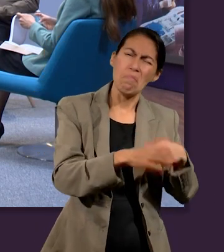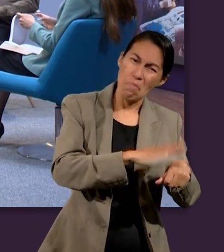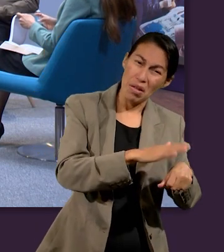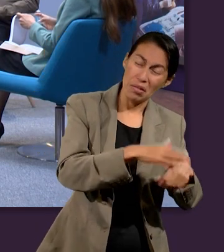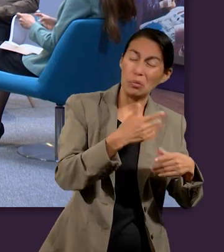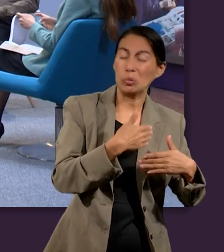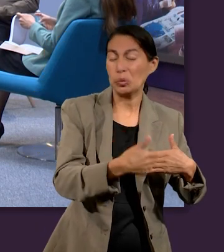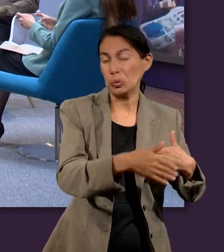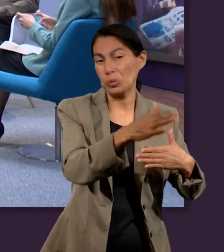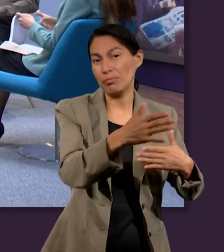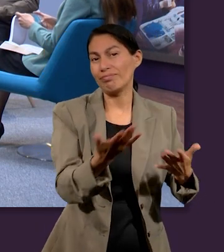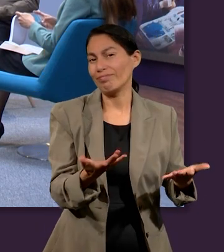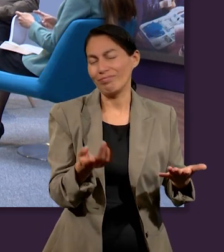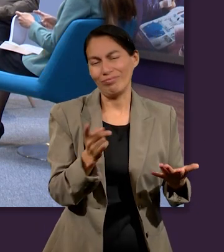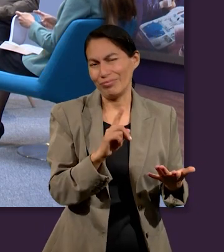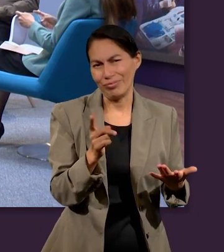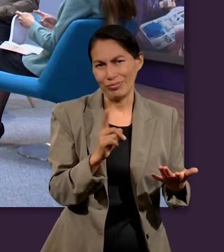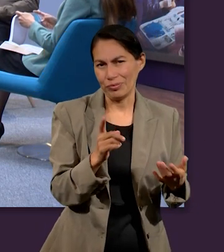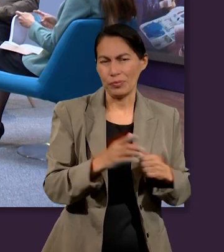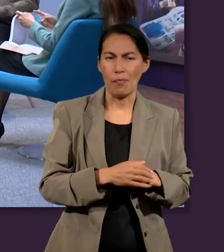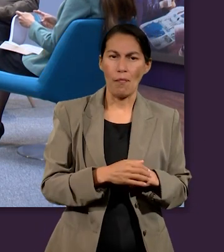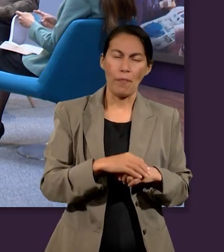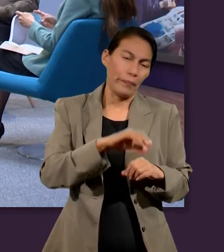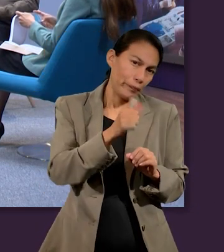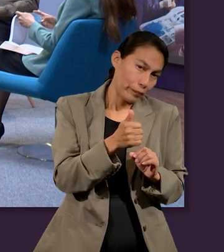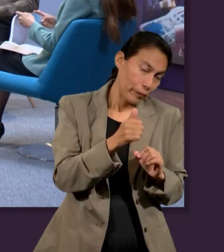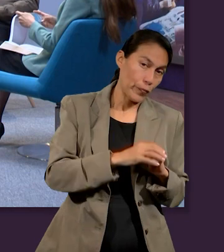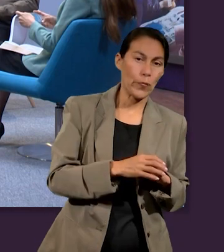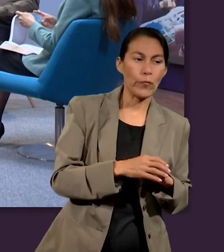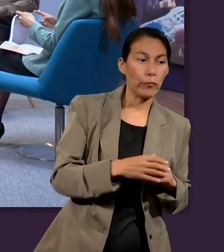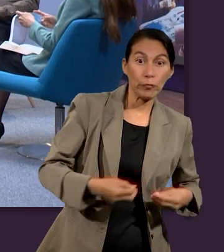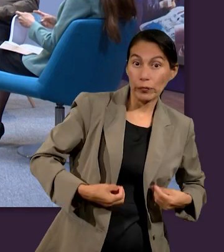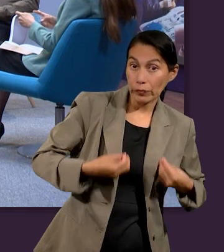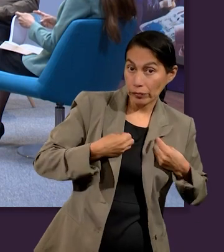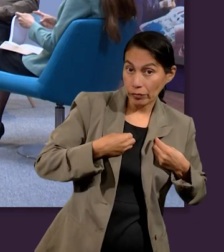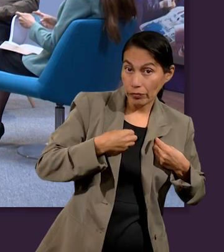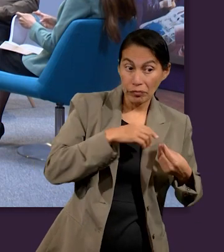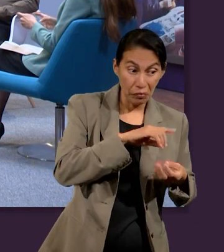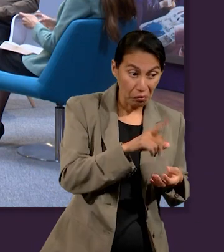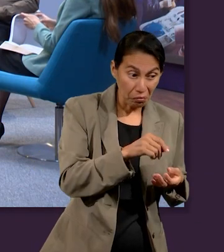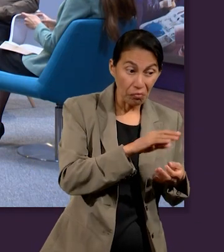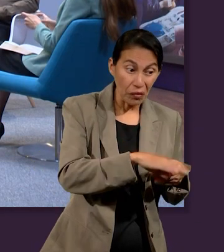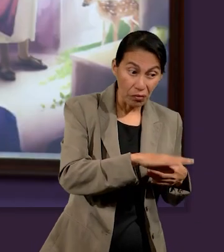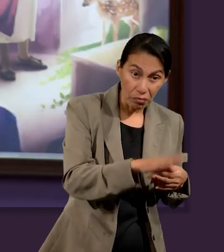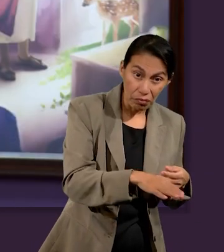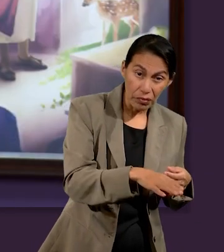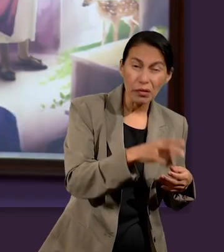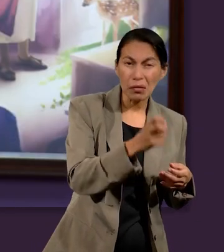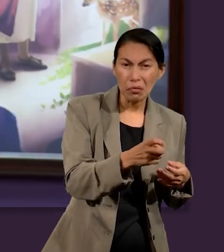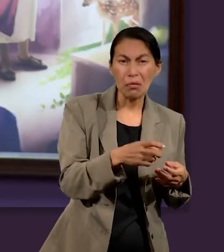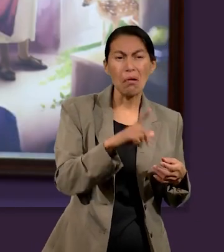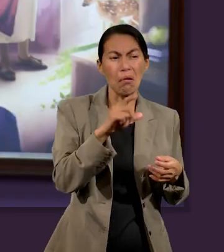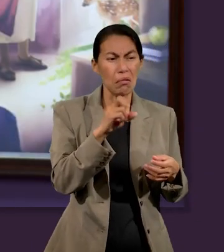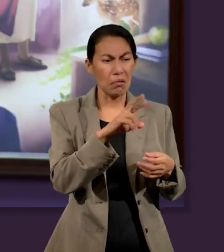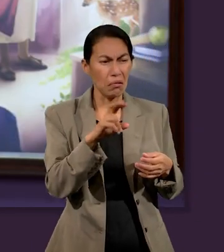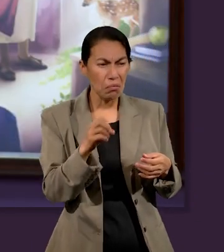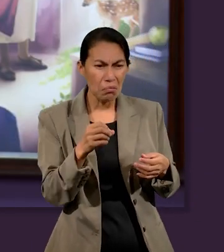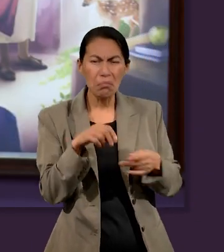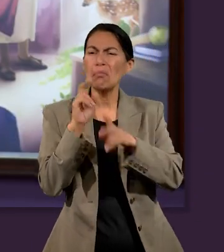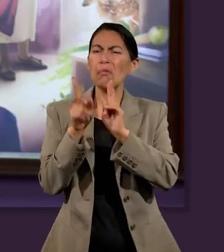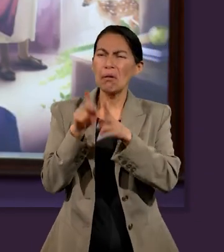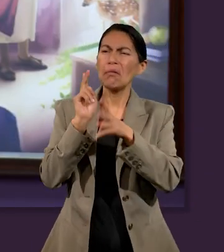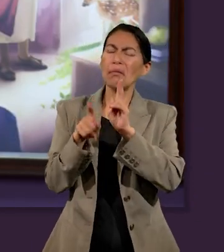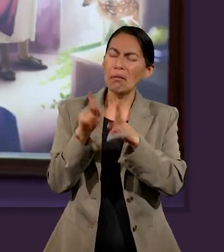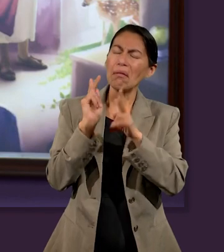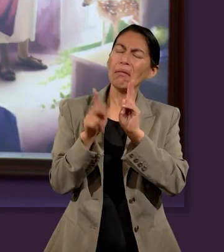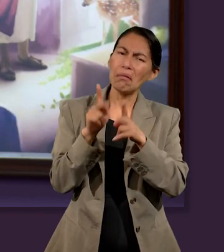daría de regreso a seguir sufriendo en la tierra un par de años más? Y número dos, si realmente fue o al cielo o al infierno, si hay una vida después de la